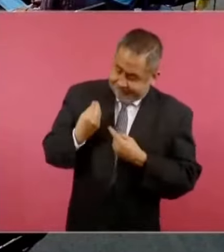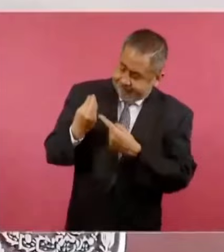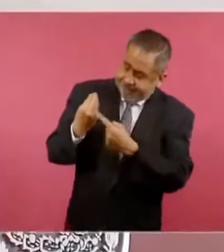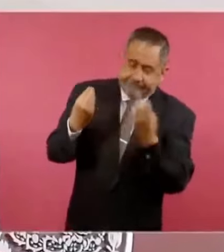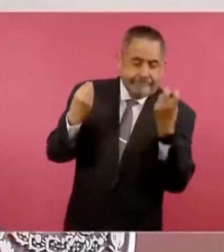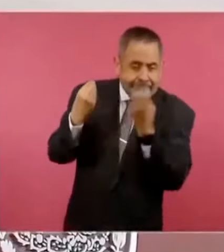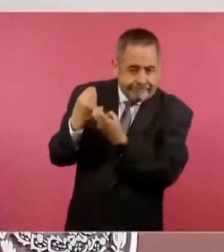¡Gracias! ¡Gracias! ¡Gracias!